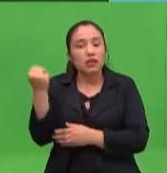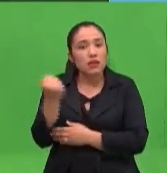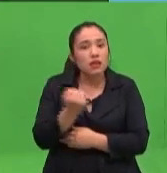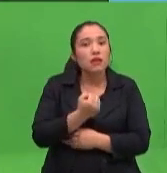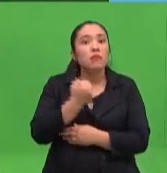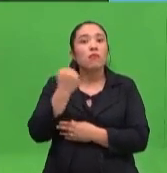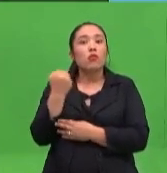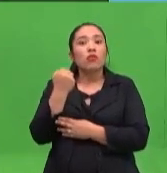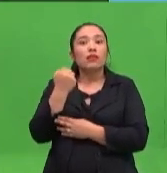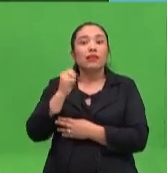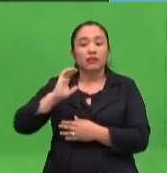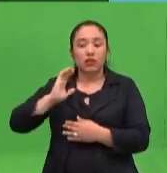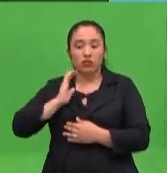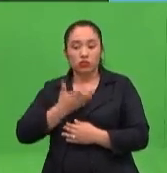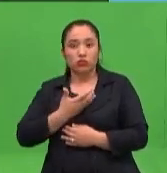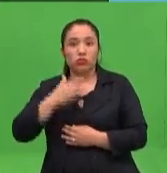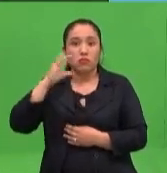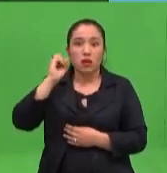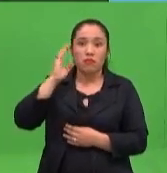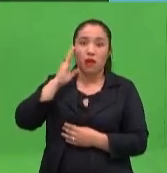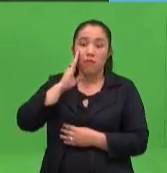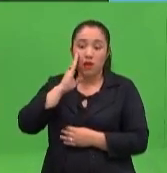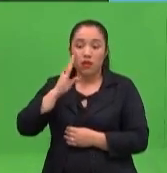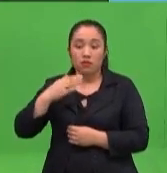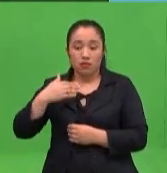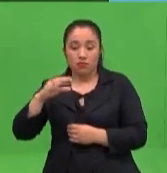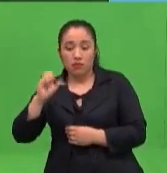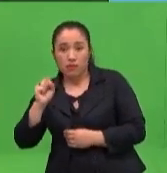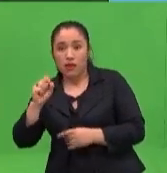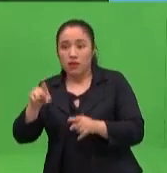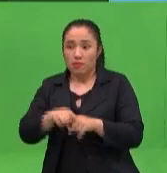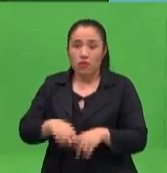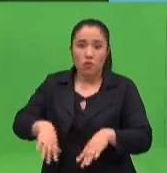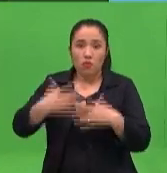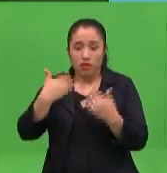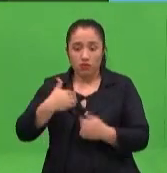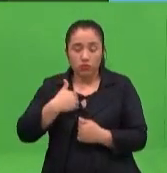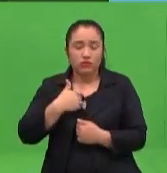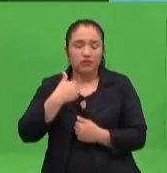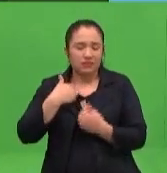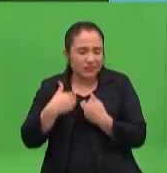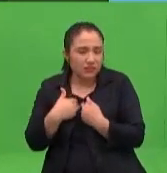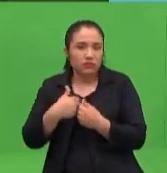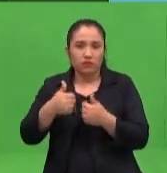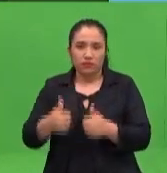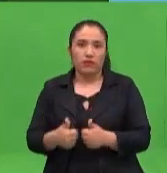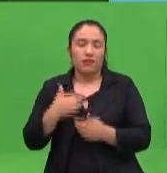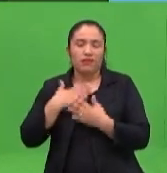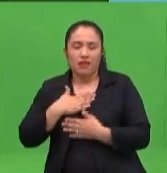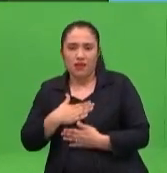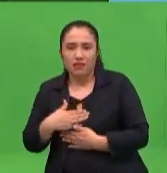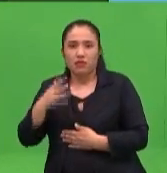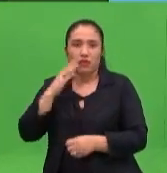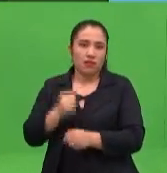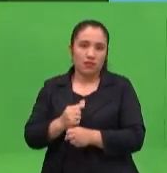no es la tarea. Es el aprendizaje que se genera, que quizás no va a ser con esa tarea, sino va a ser ahí en la cocina,